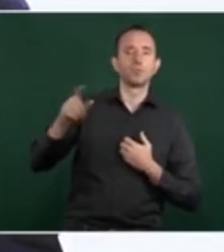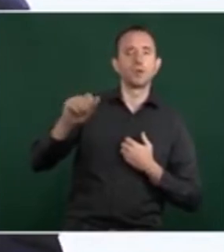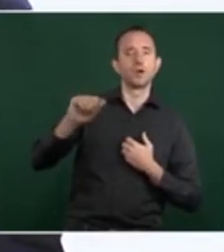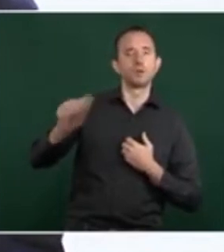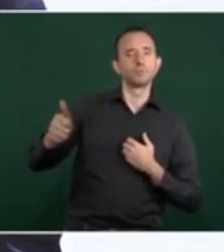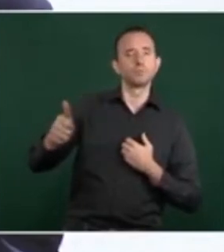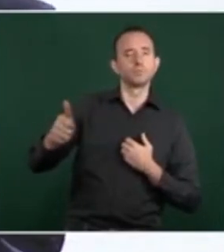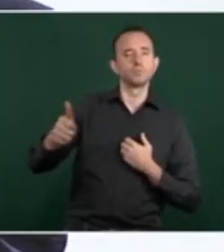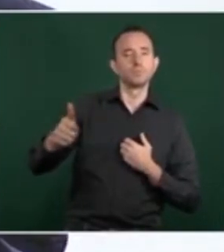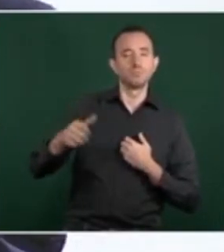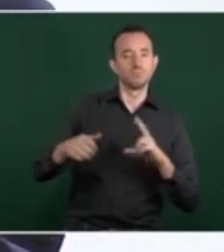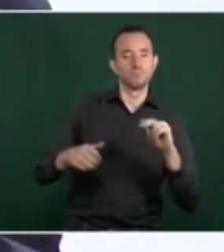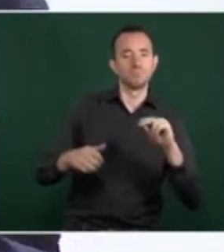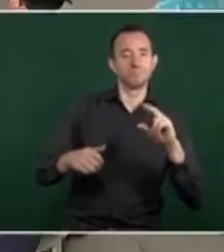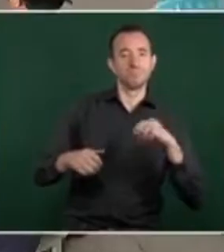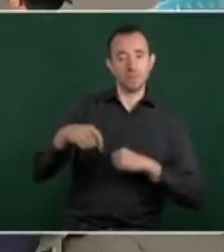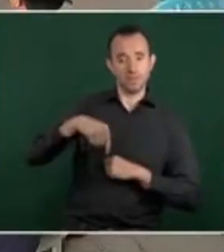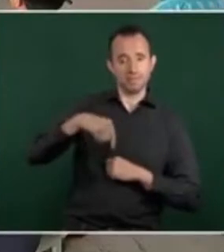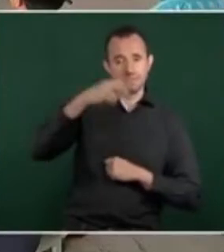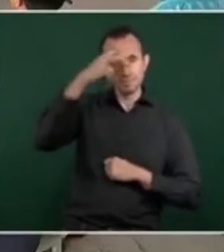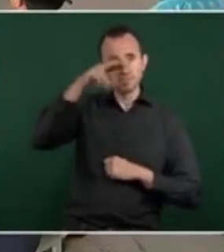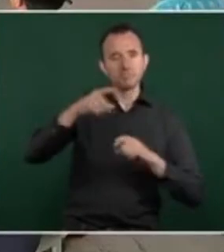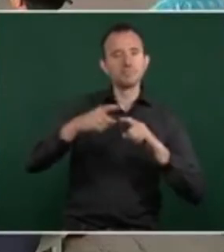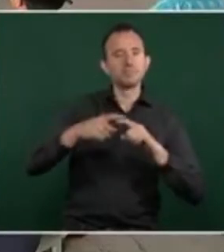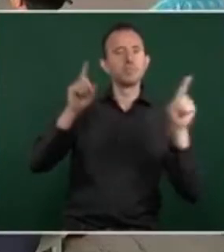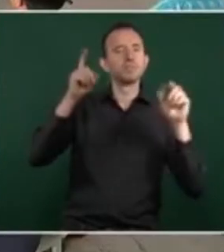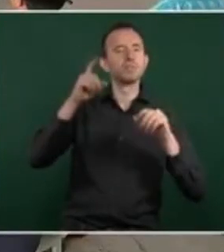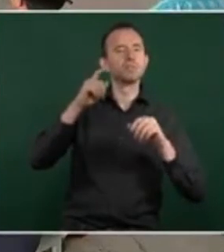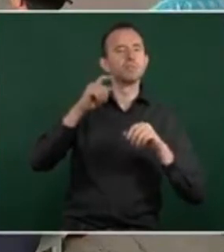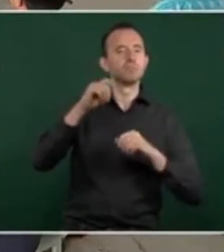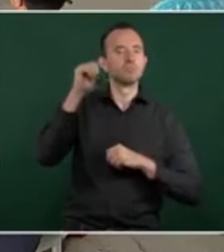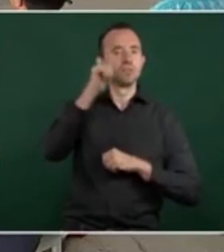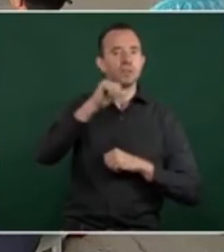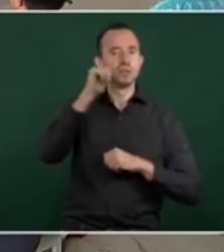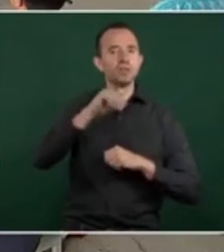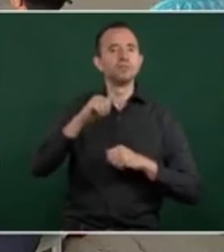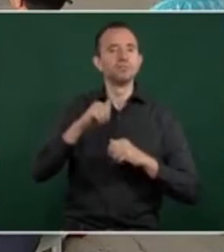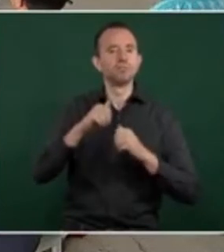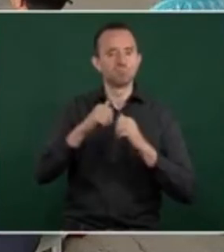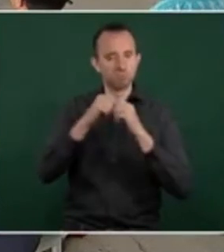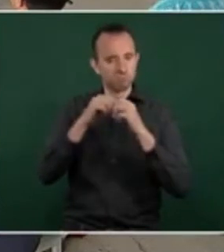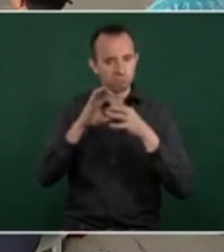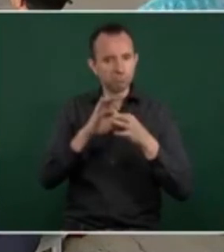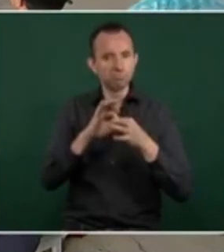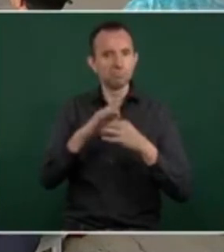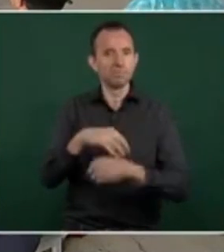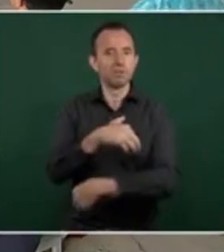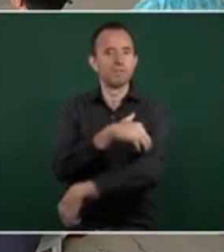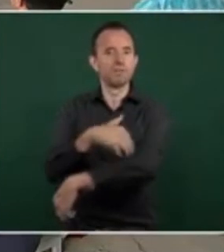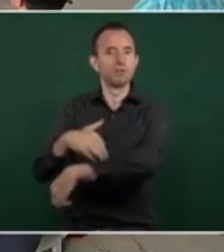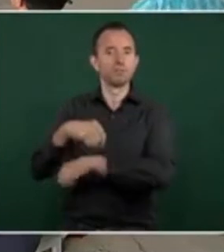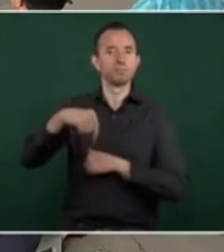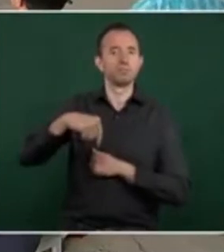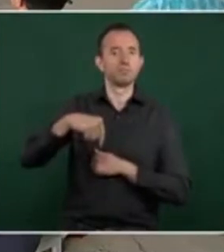No, aquí se quedan con nosotros y hasta abusan